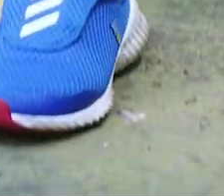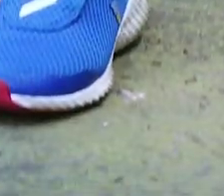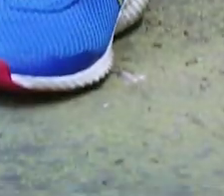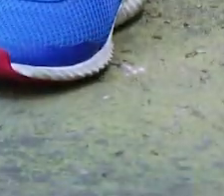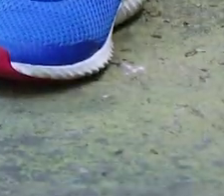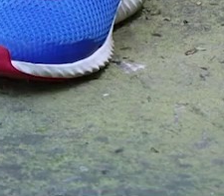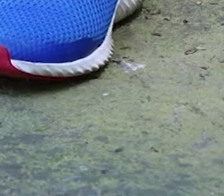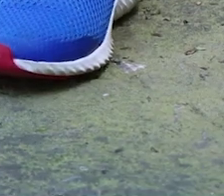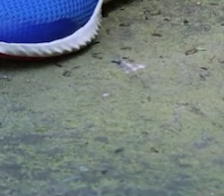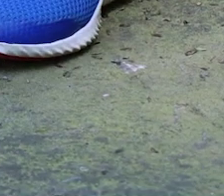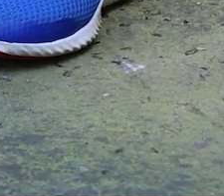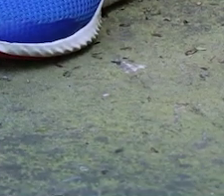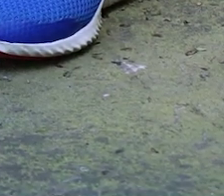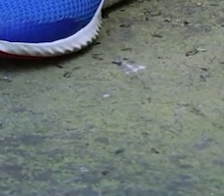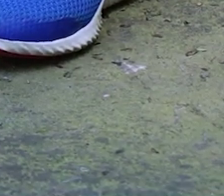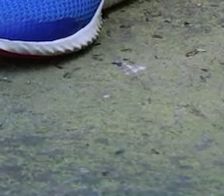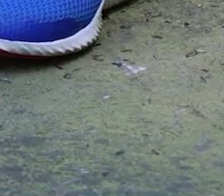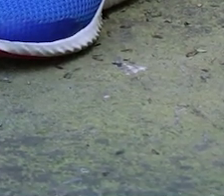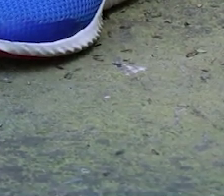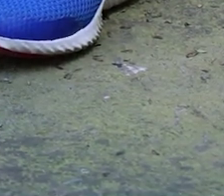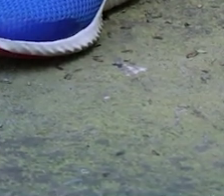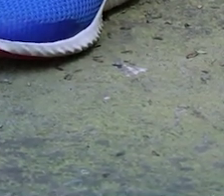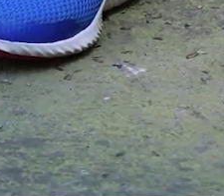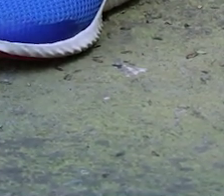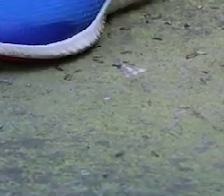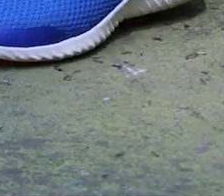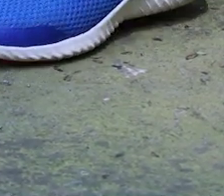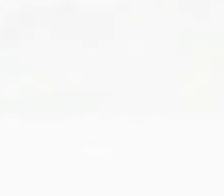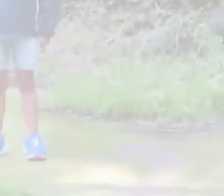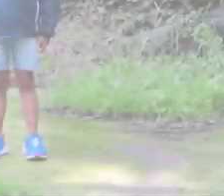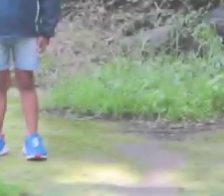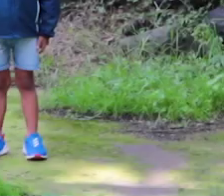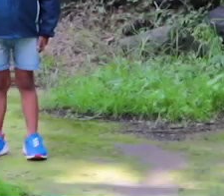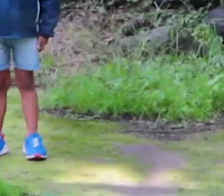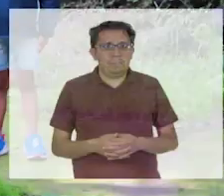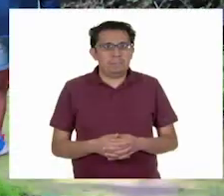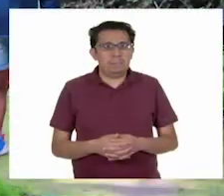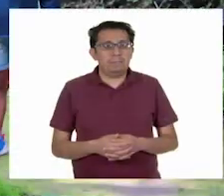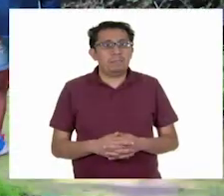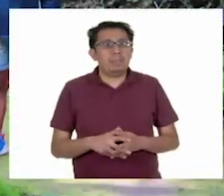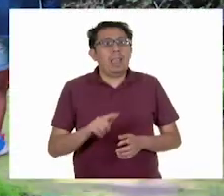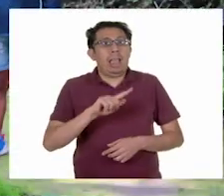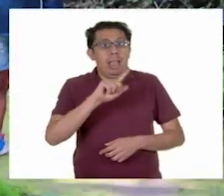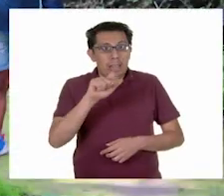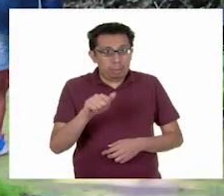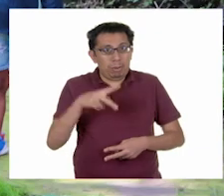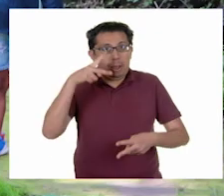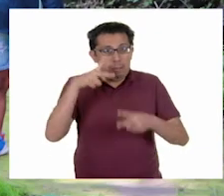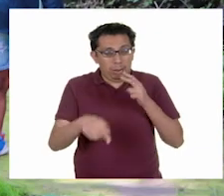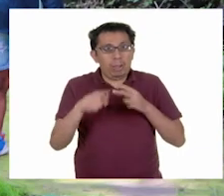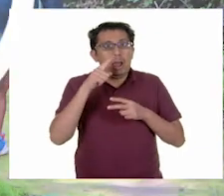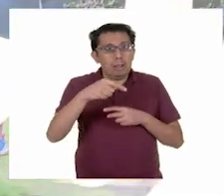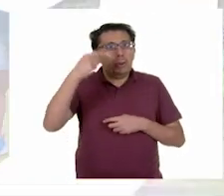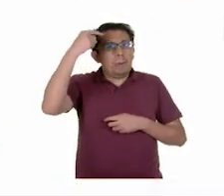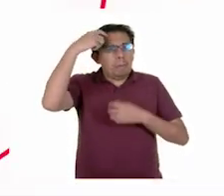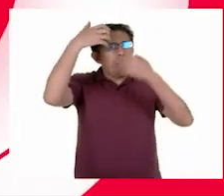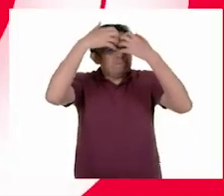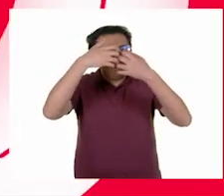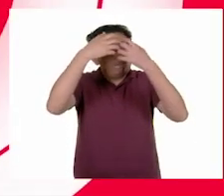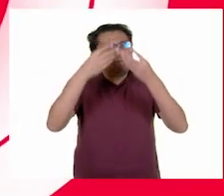tener siempre la posición de los pies, de las puntas hacia adentro. Y después de cada pausa, activa tu mente.